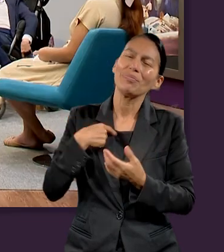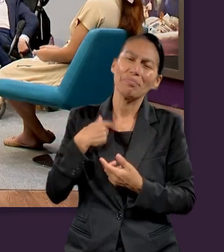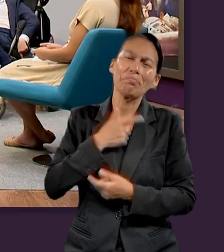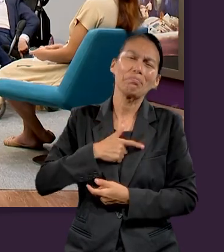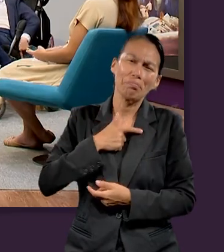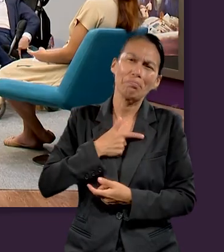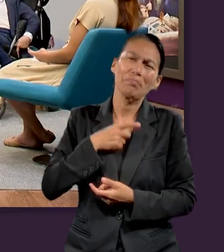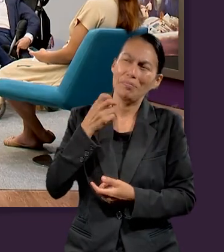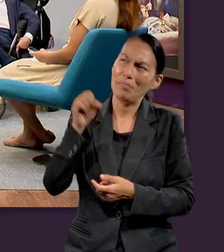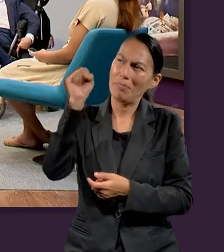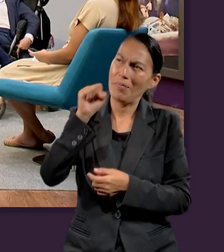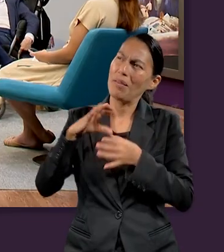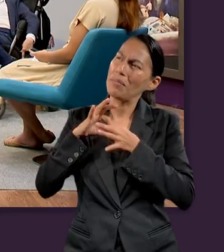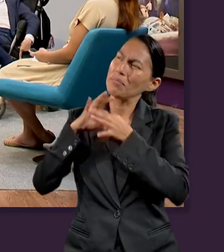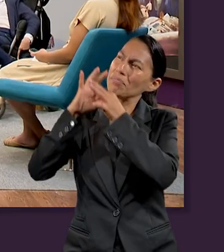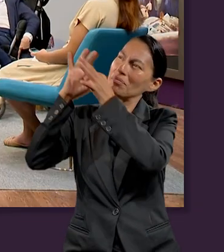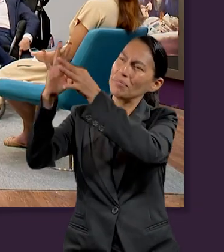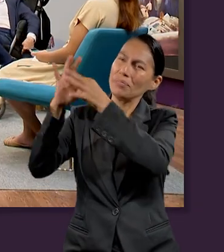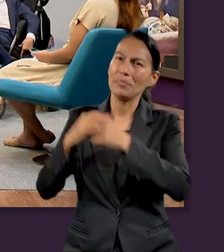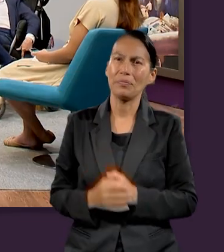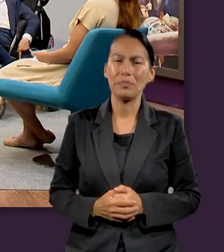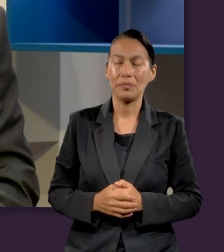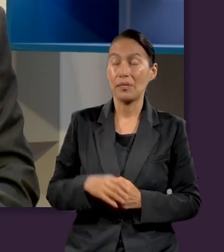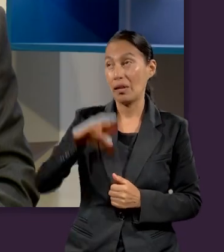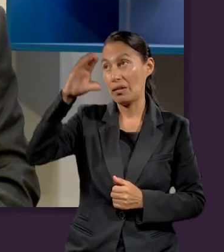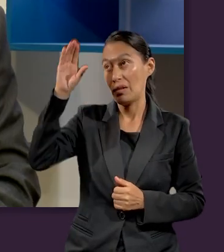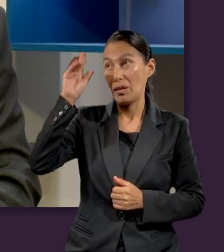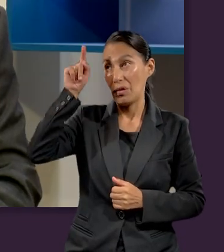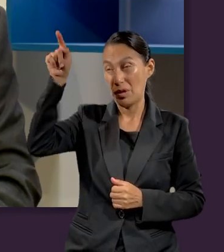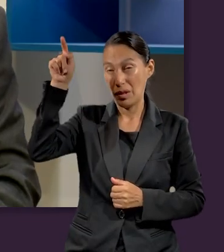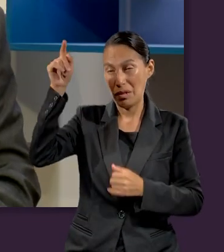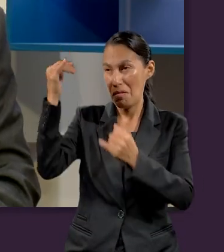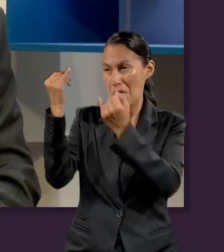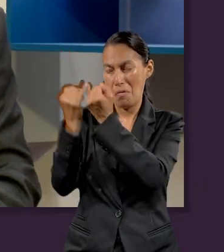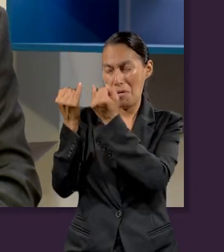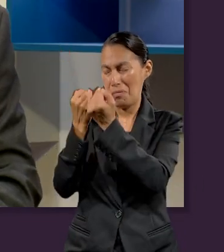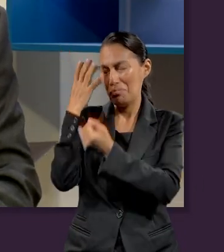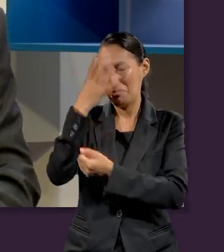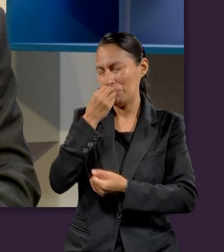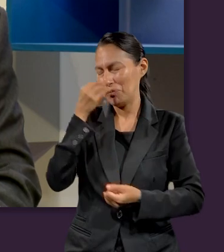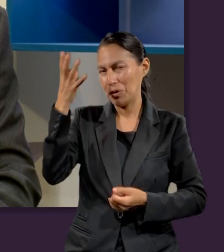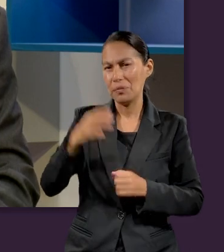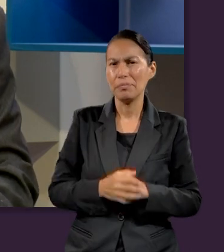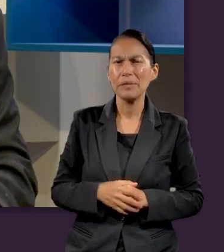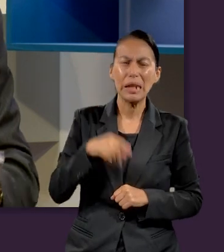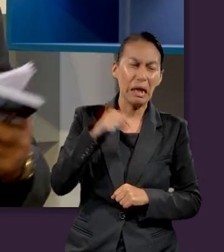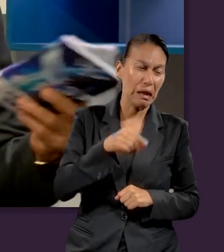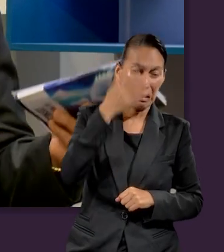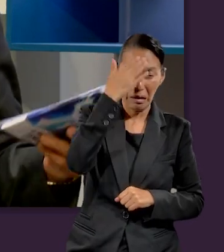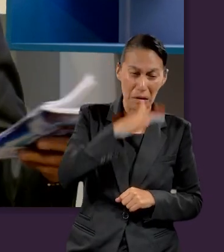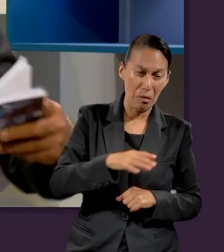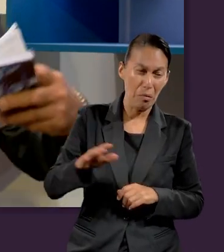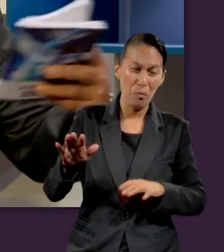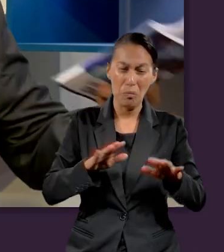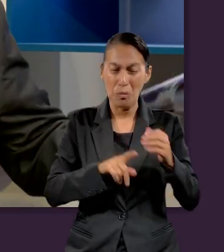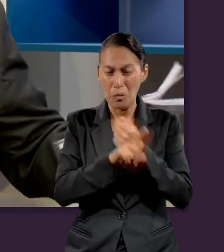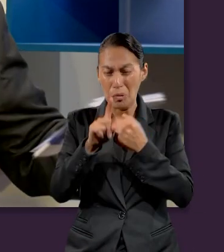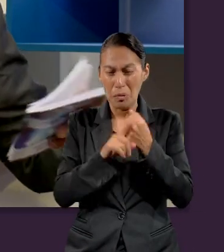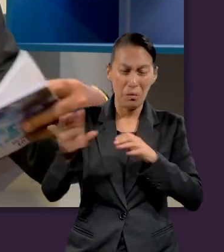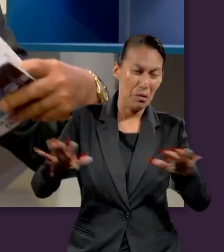Sí, como pues habitantes de este mundo pasamos y sabemos de muchas tragedias,